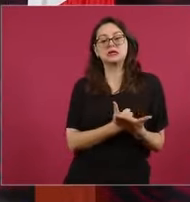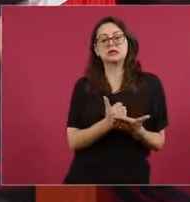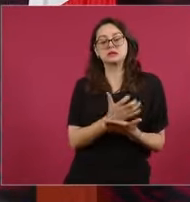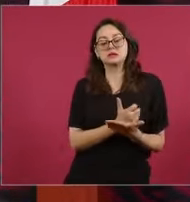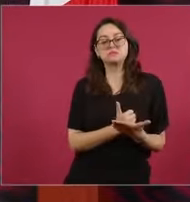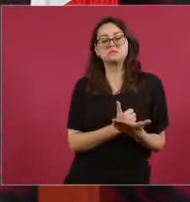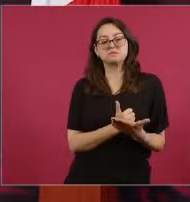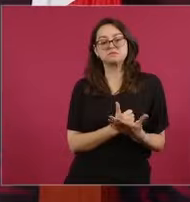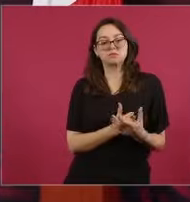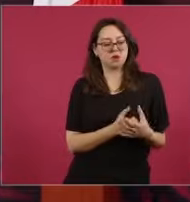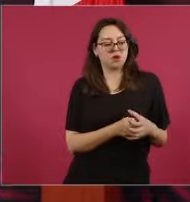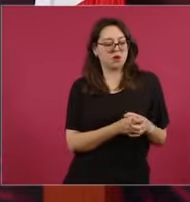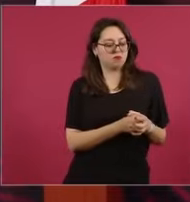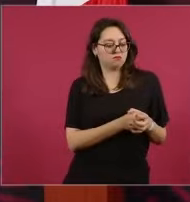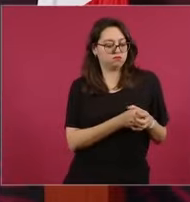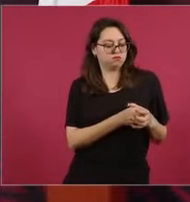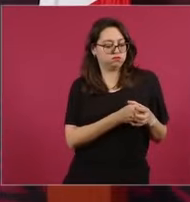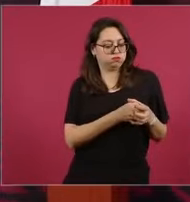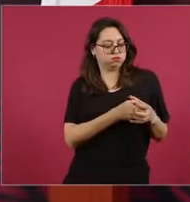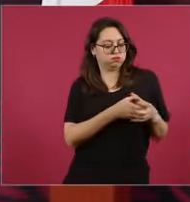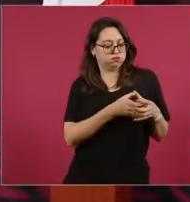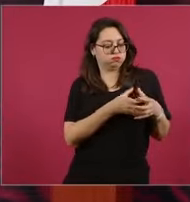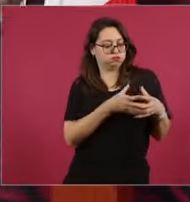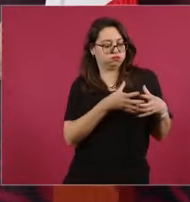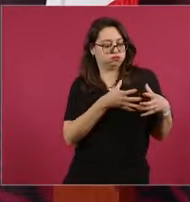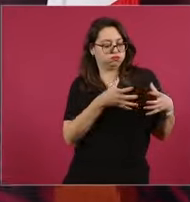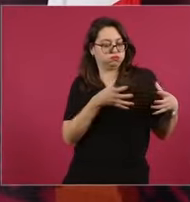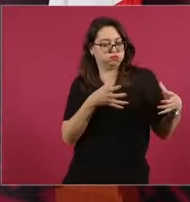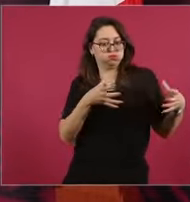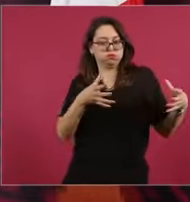y así se iba acumulando el capital.